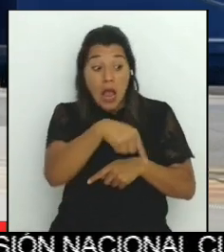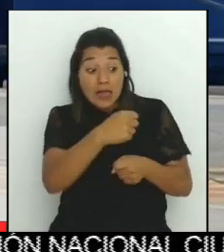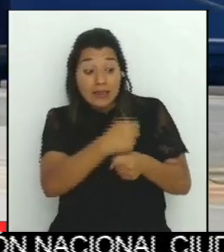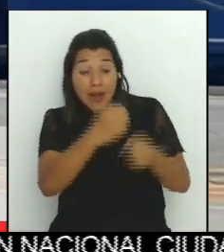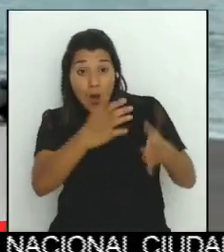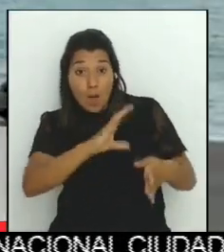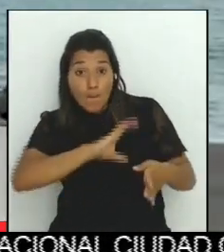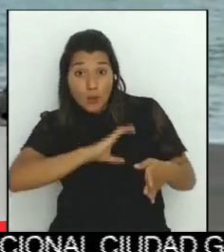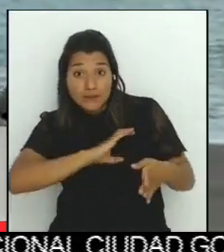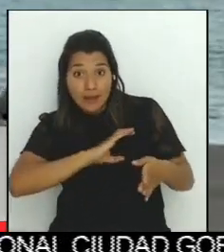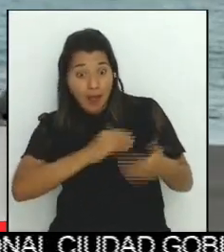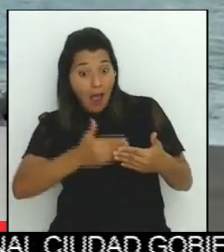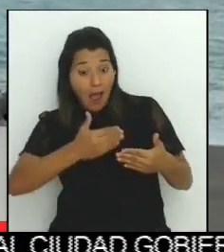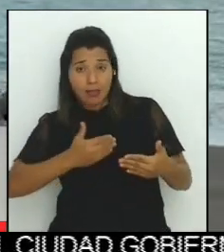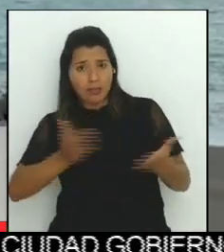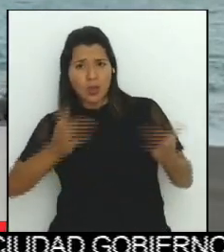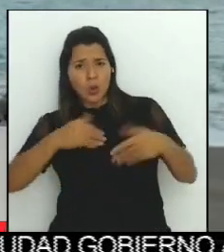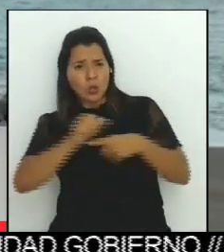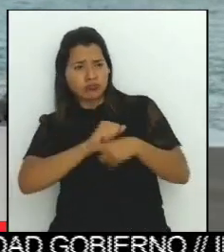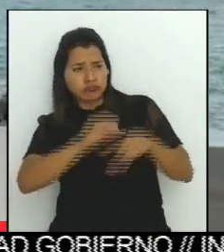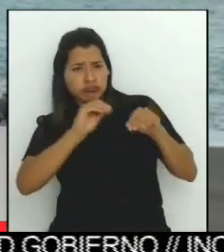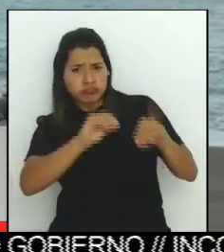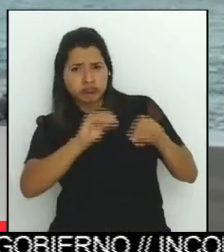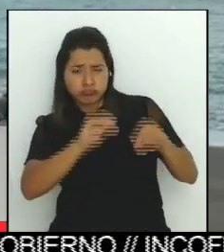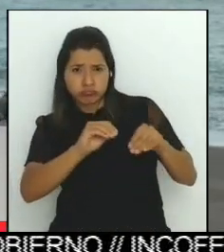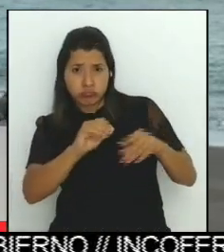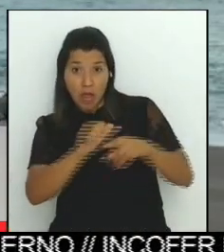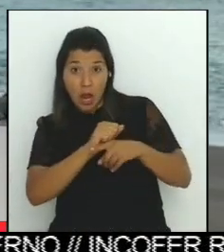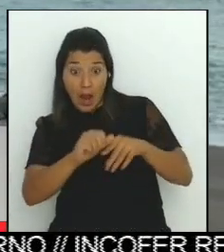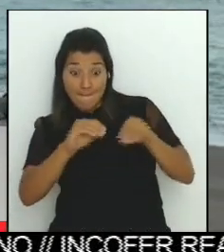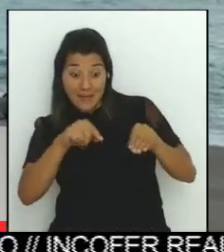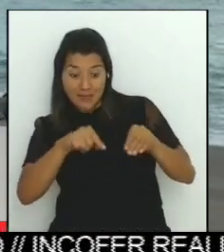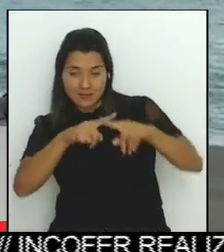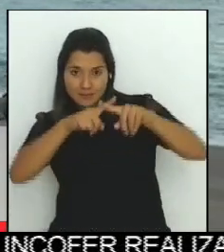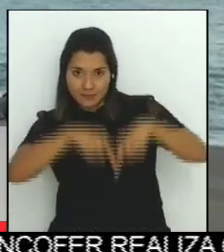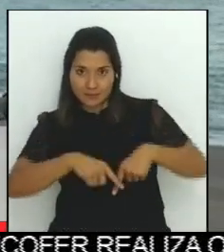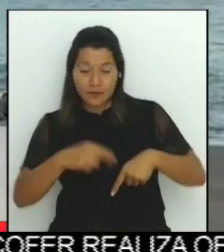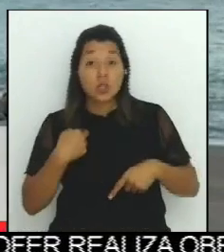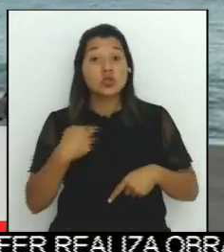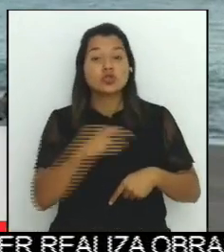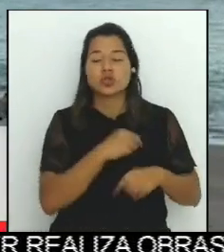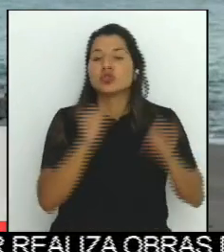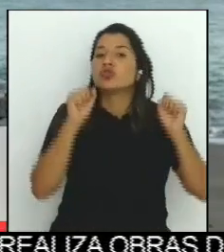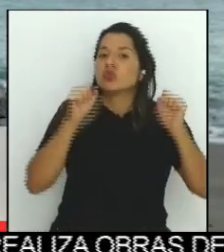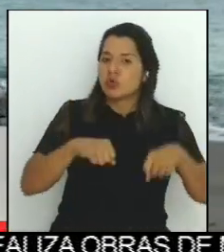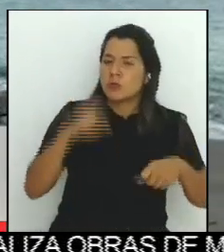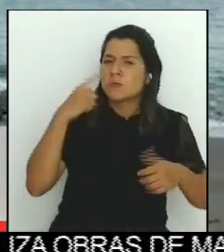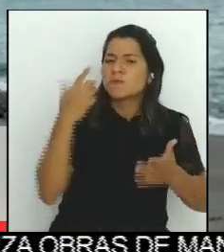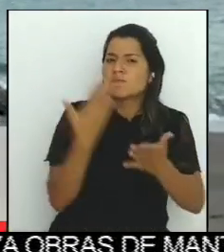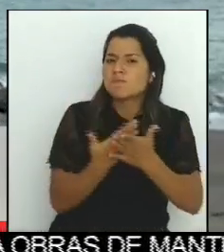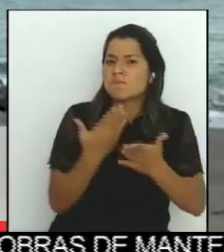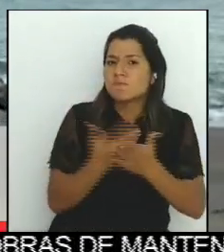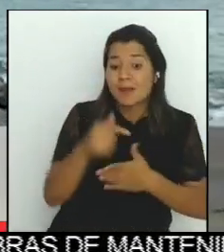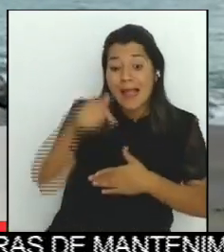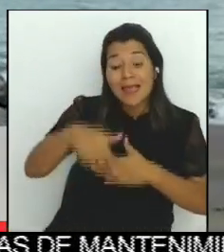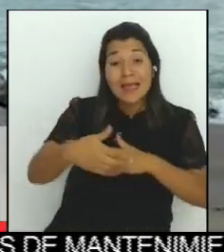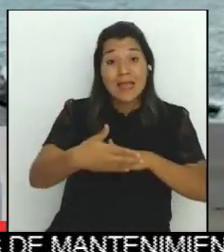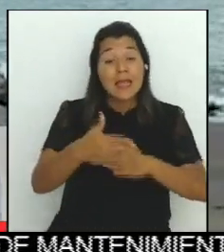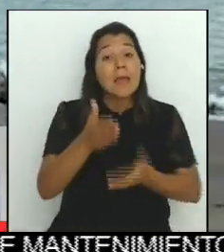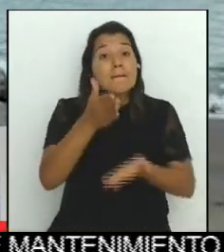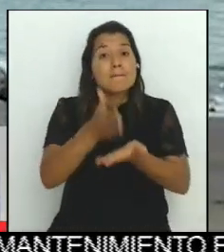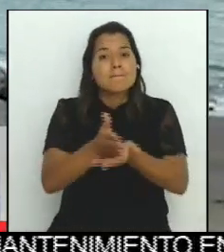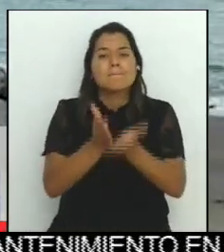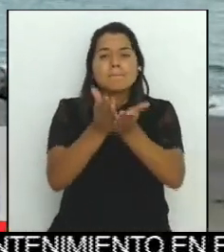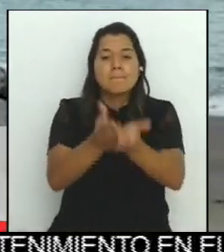suspendida. Pudimos corroborar que aquí en Puerto Caldera no hay oficina de la Policía Profesional de